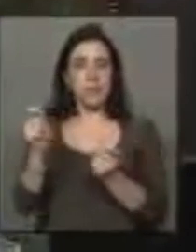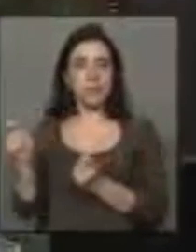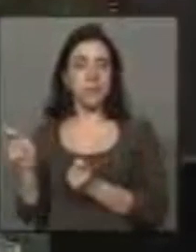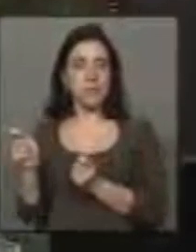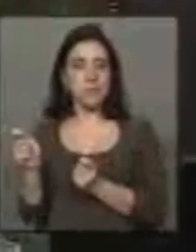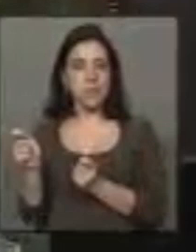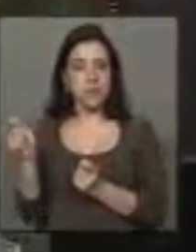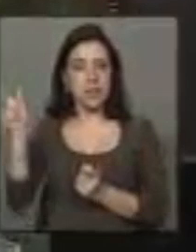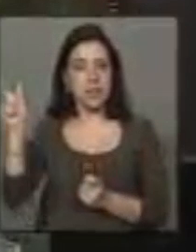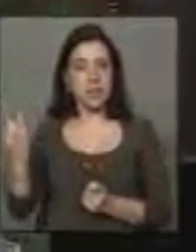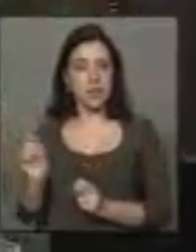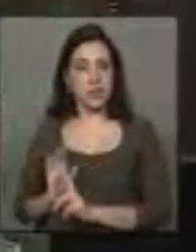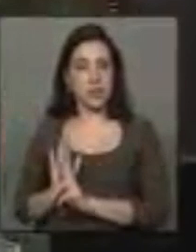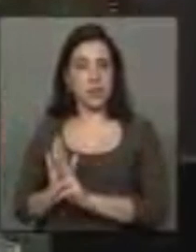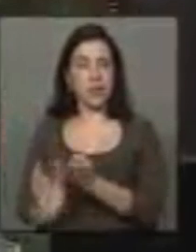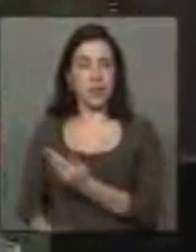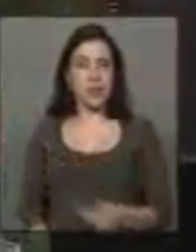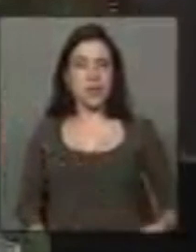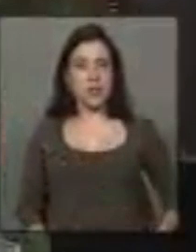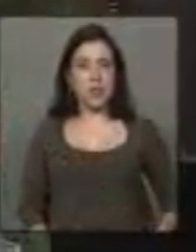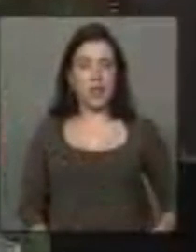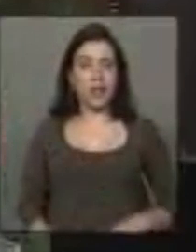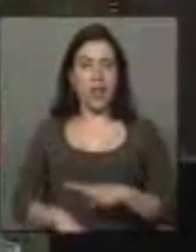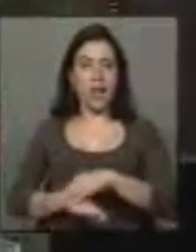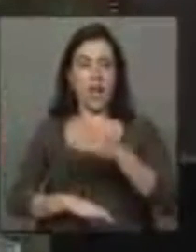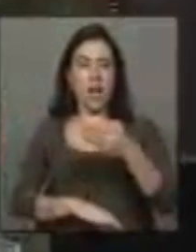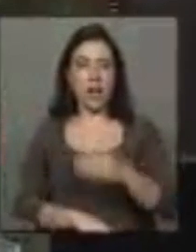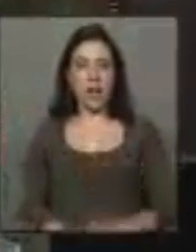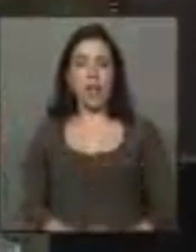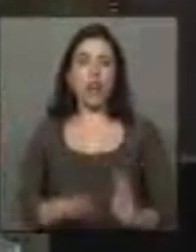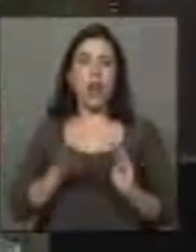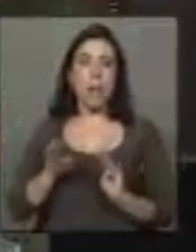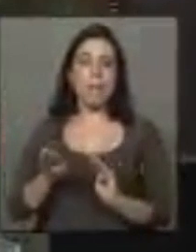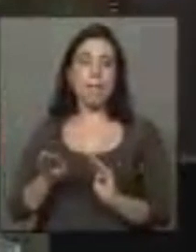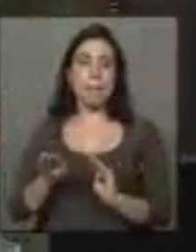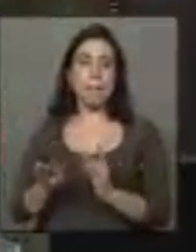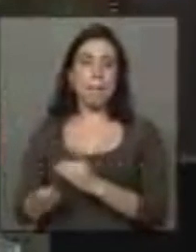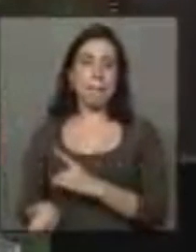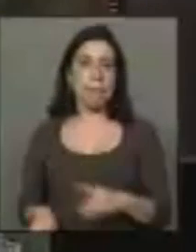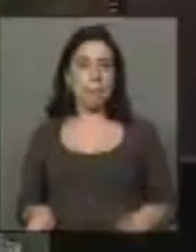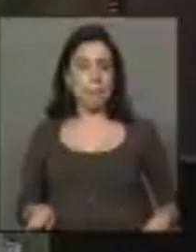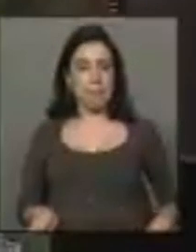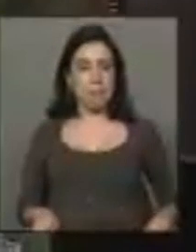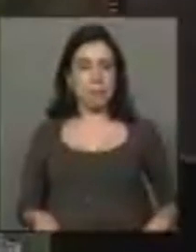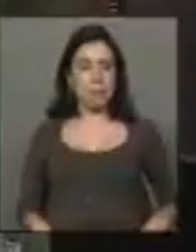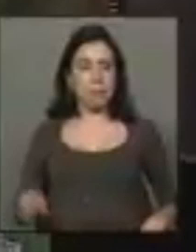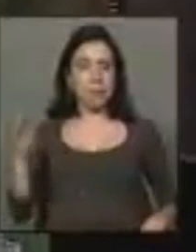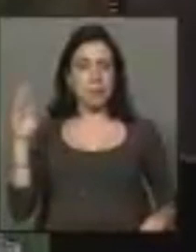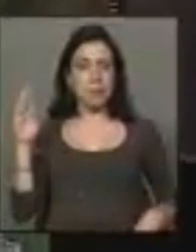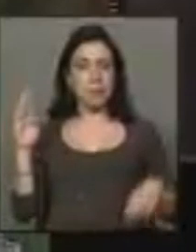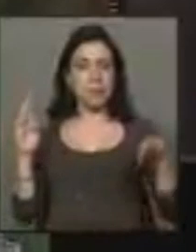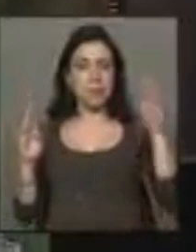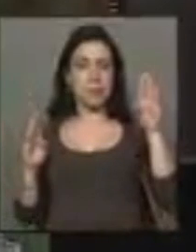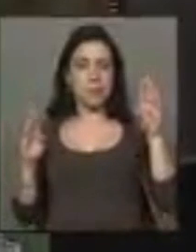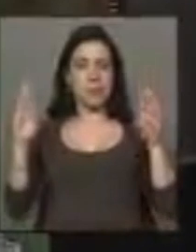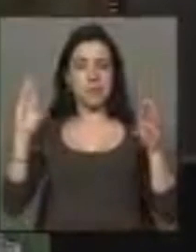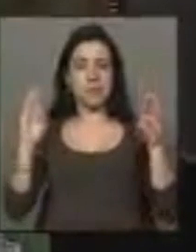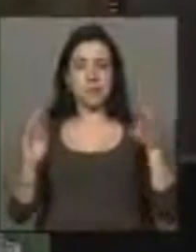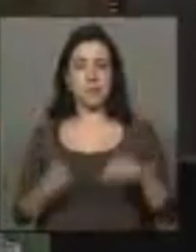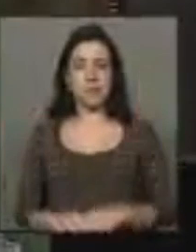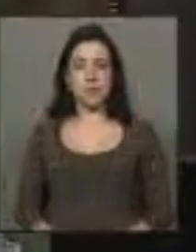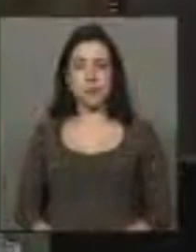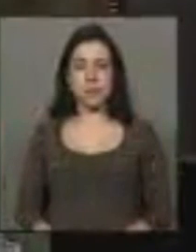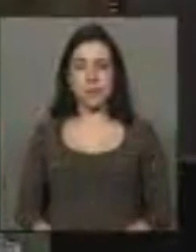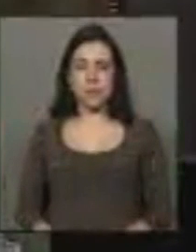usted al delegado presidencial de Arica con la adhesión de la y los diputados que están